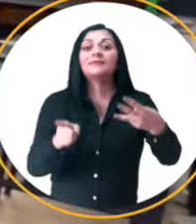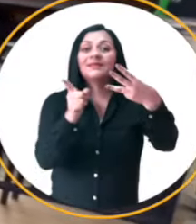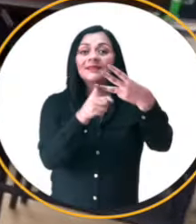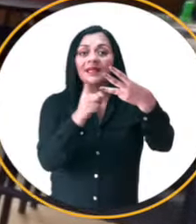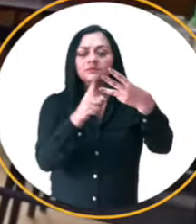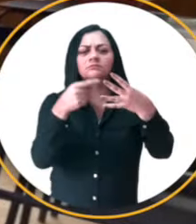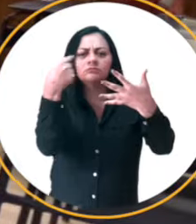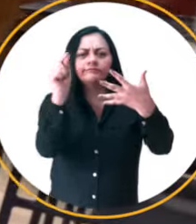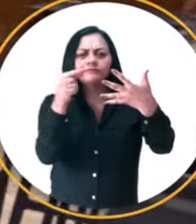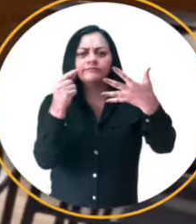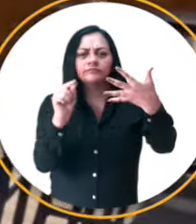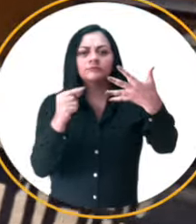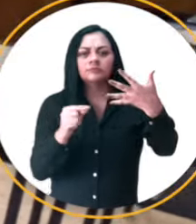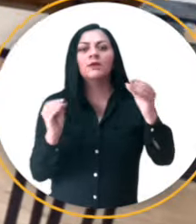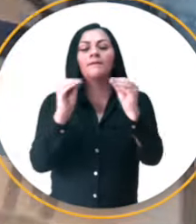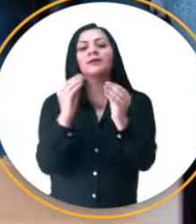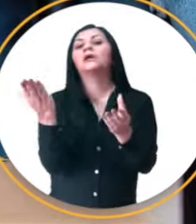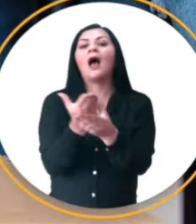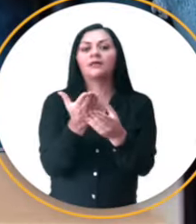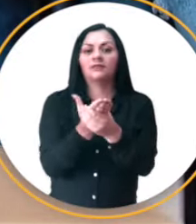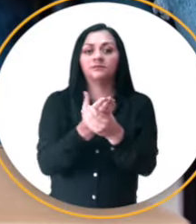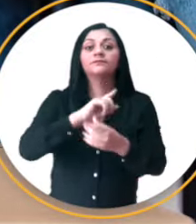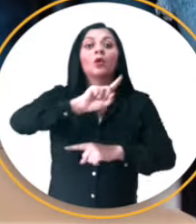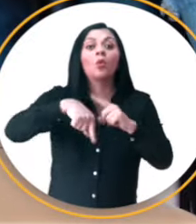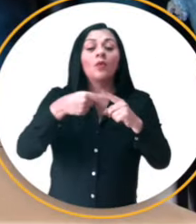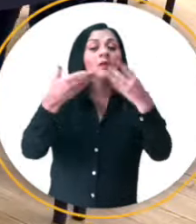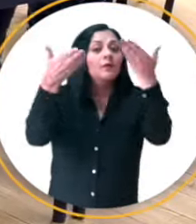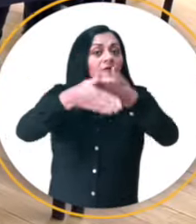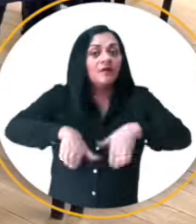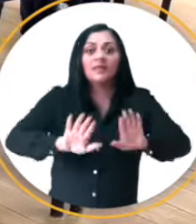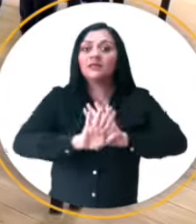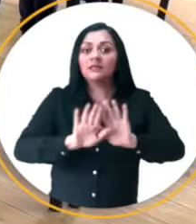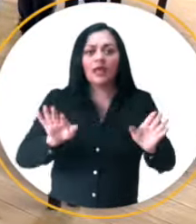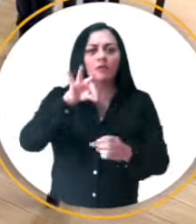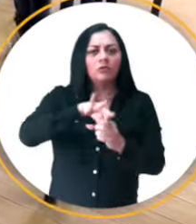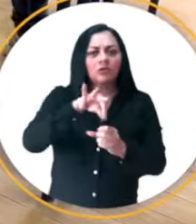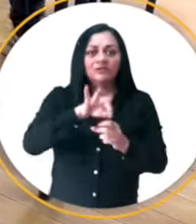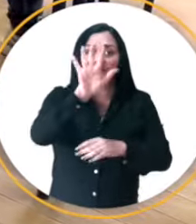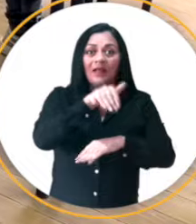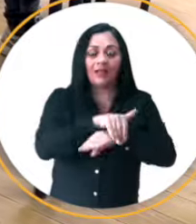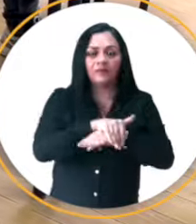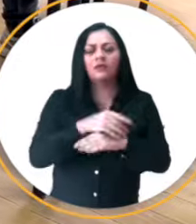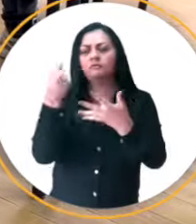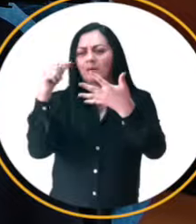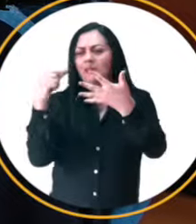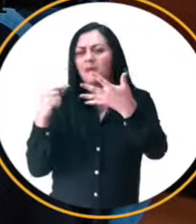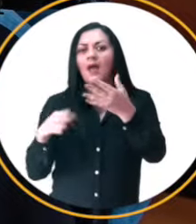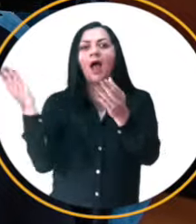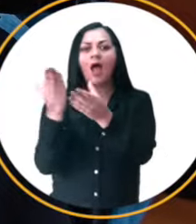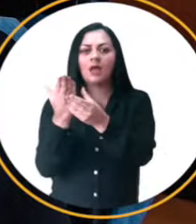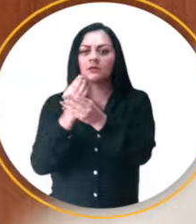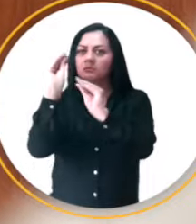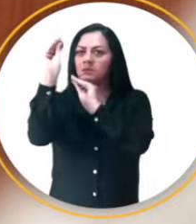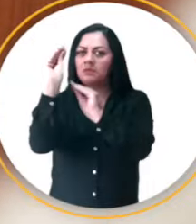3. Escrutiño y llenado de actas. Finalizada la votación, los miembros de las Juntas Receptoras procederán al conteo de votos y el